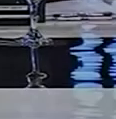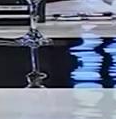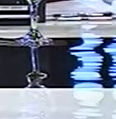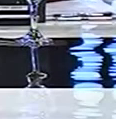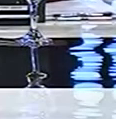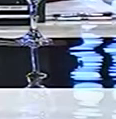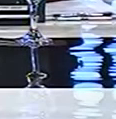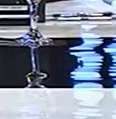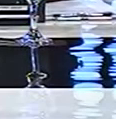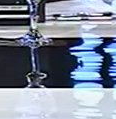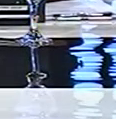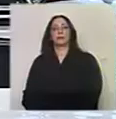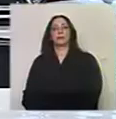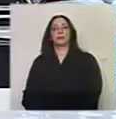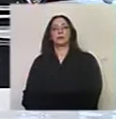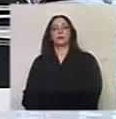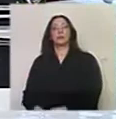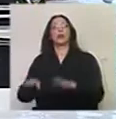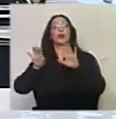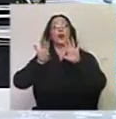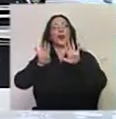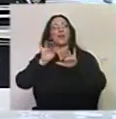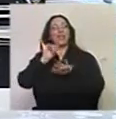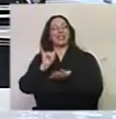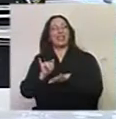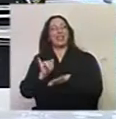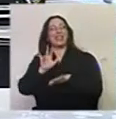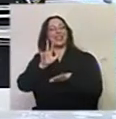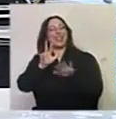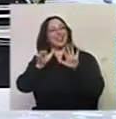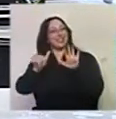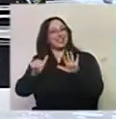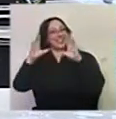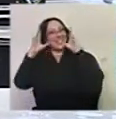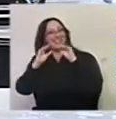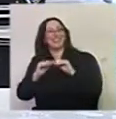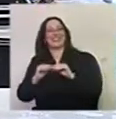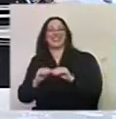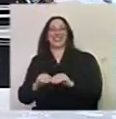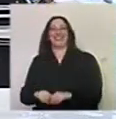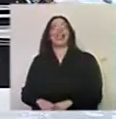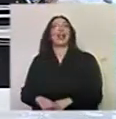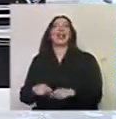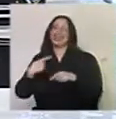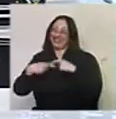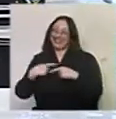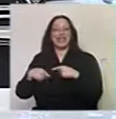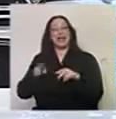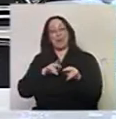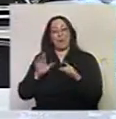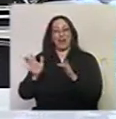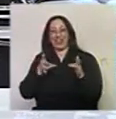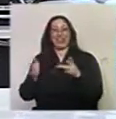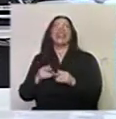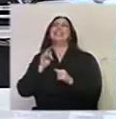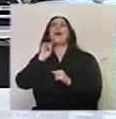Señores, son las 9 y... 36 de la noche. Seguimos en esto. Es un